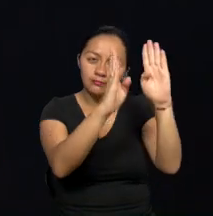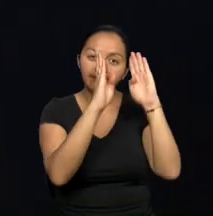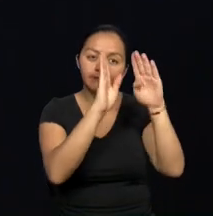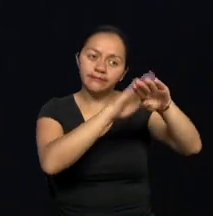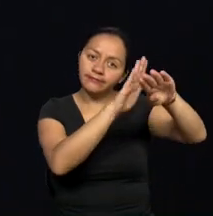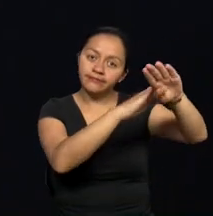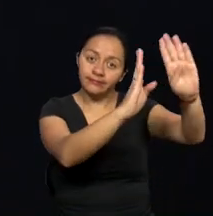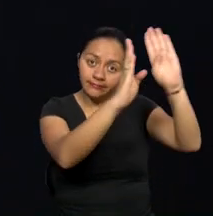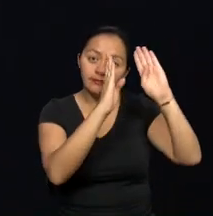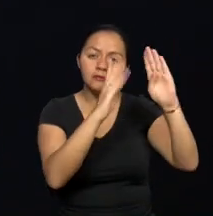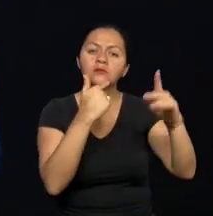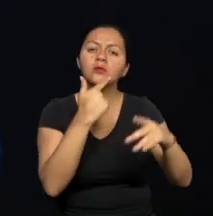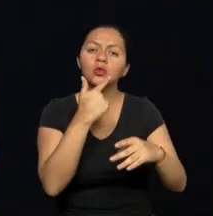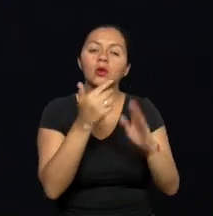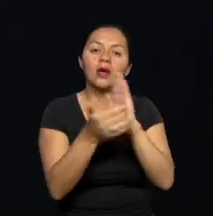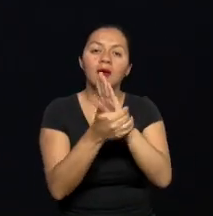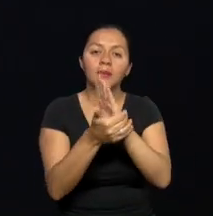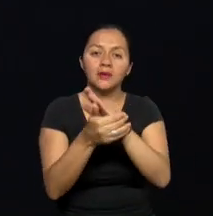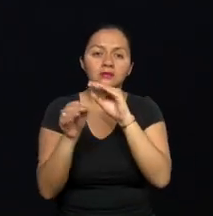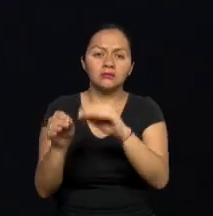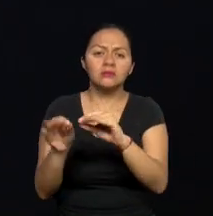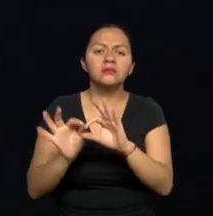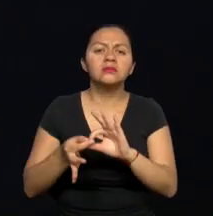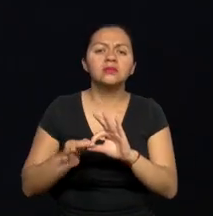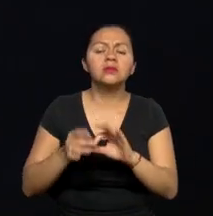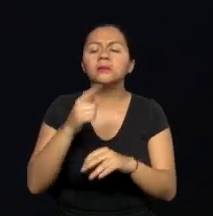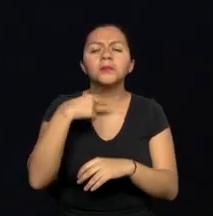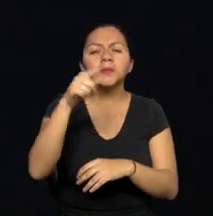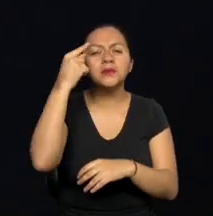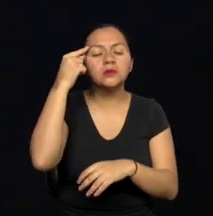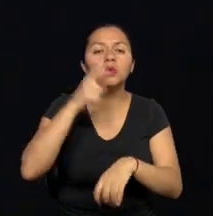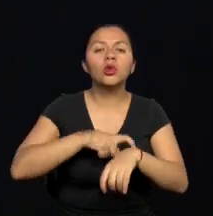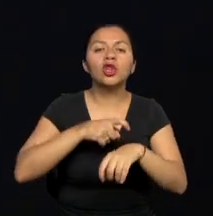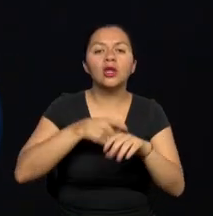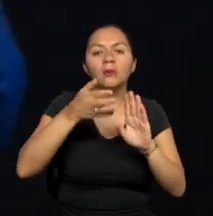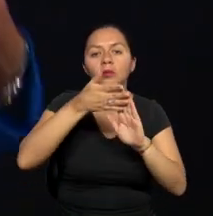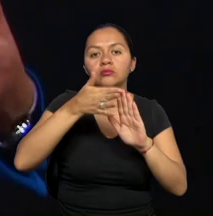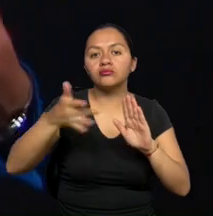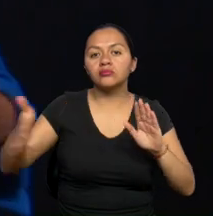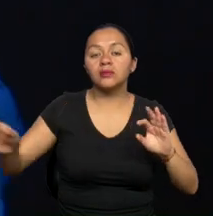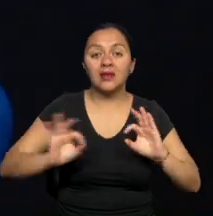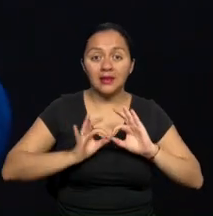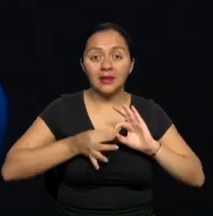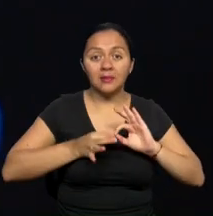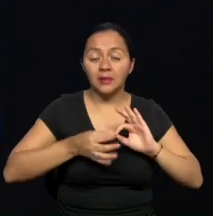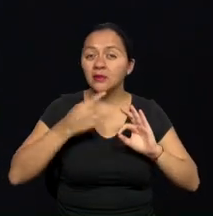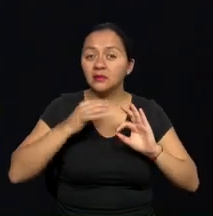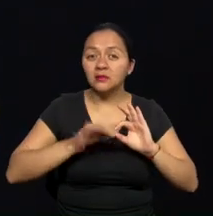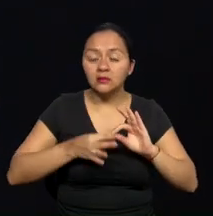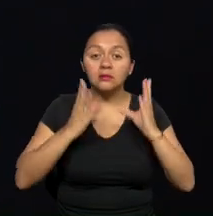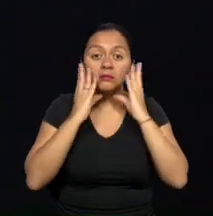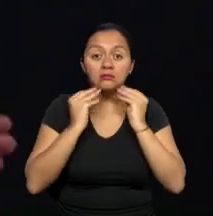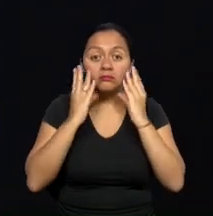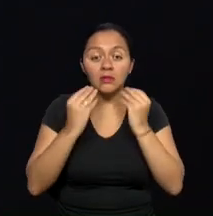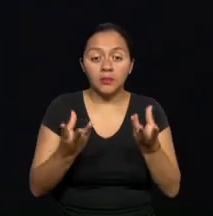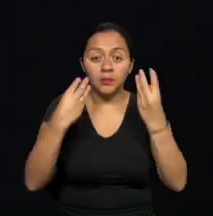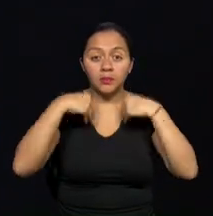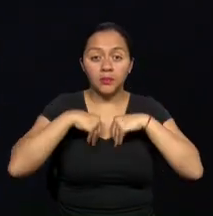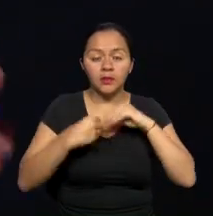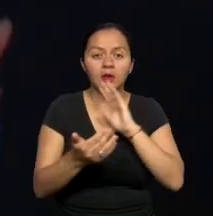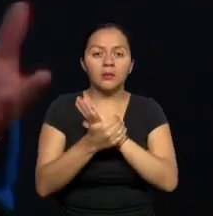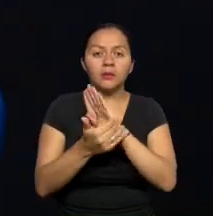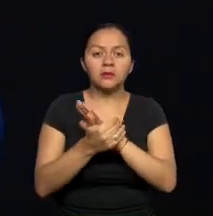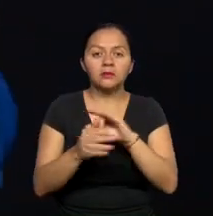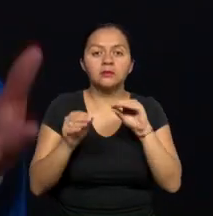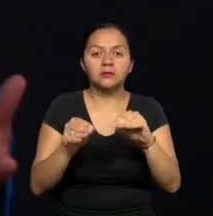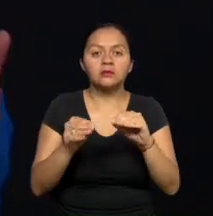esta capacitación a los intérpretes, ¿cuánto tiempo tomó para que los intérpretes, como bien lo manifiesta, empíricos, se capaciten